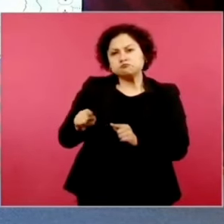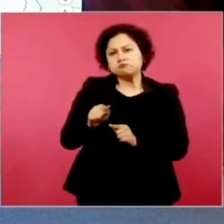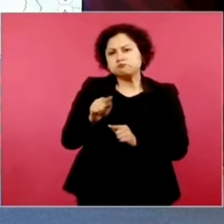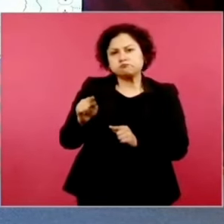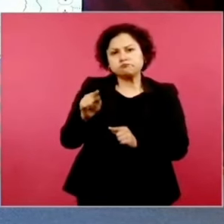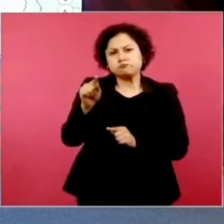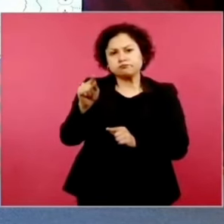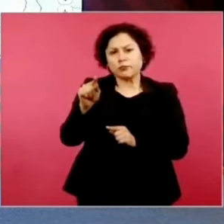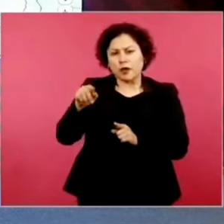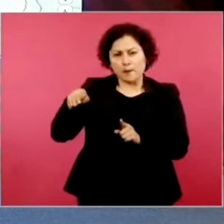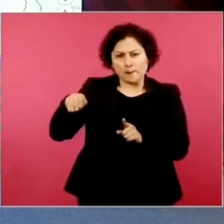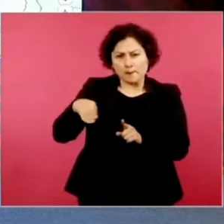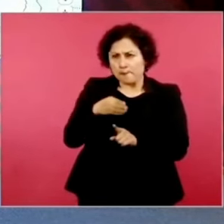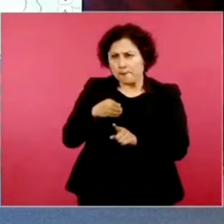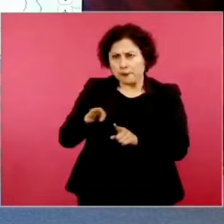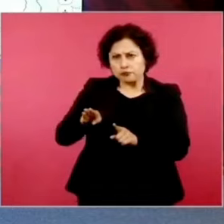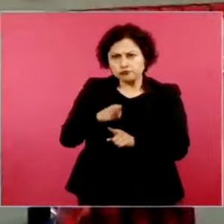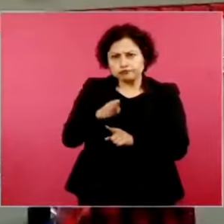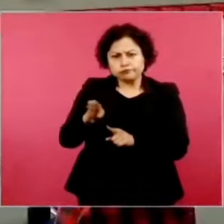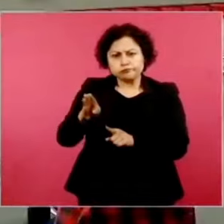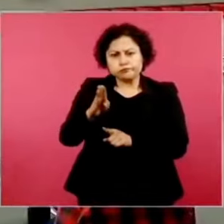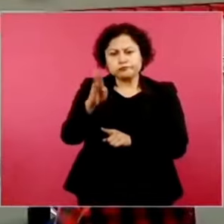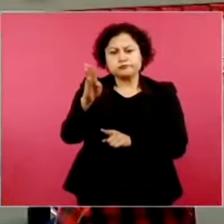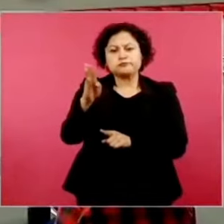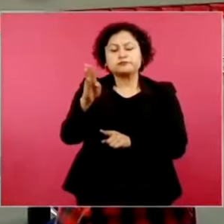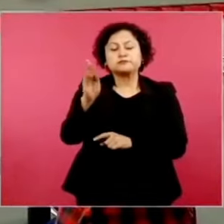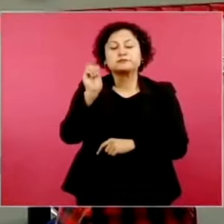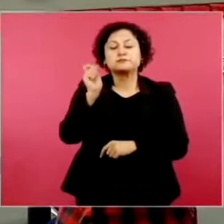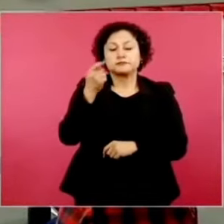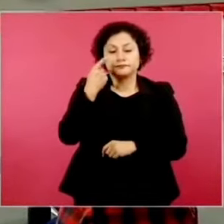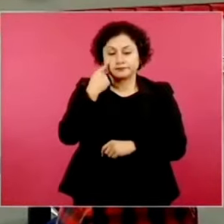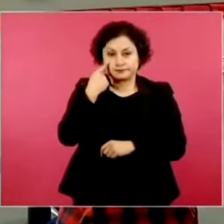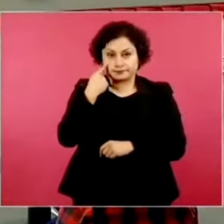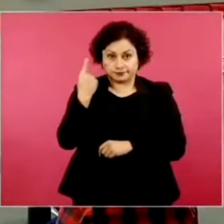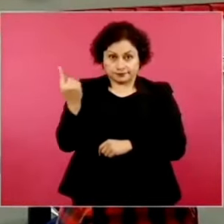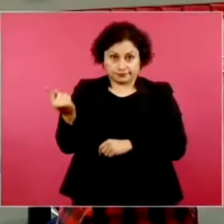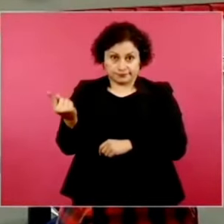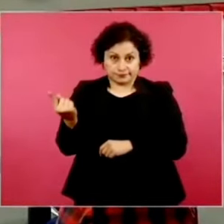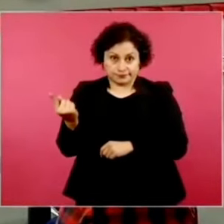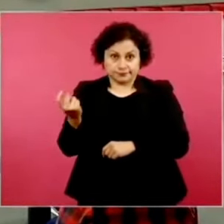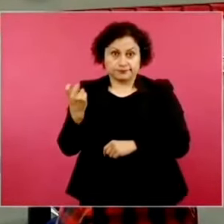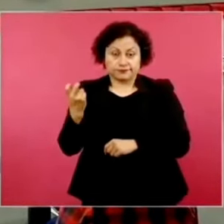esta es la línea divisoria,